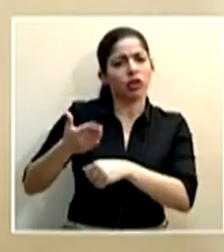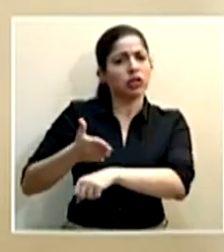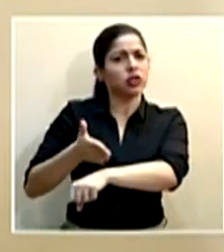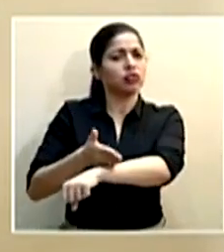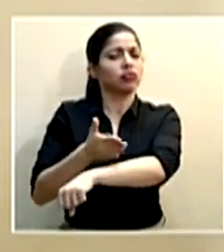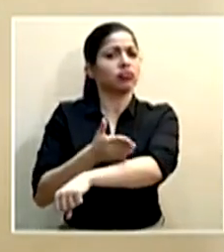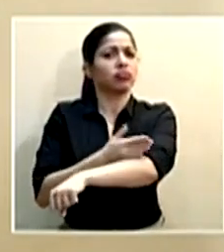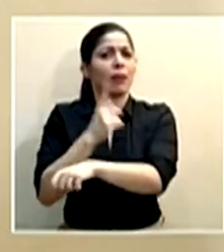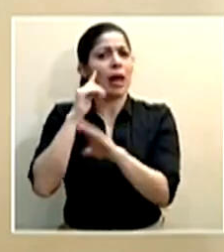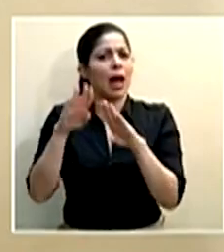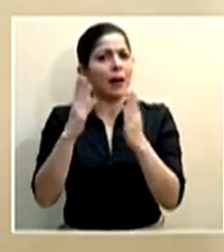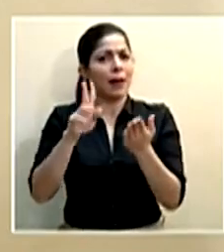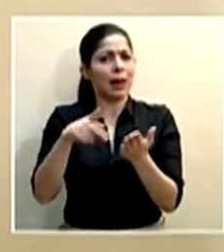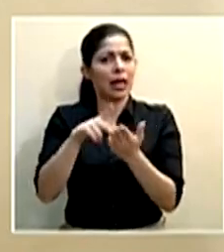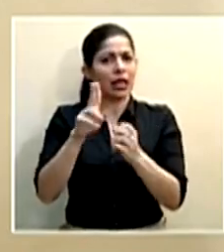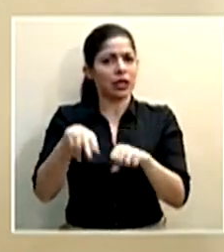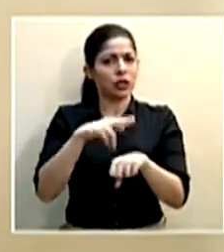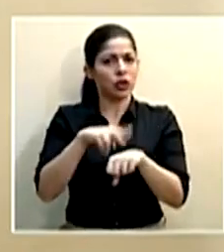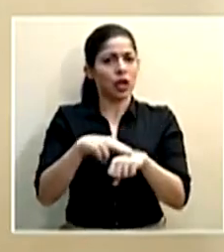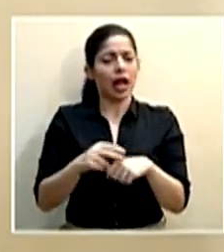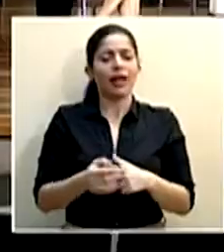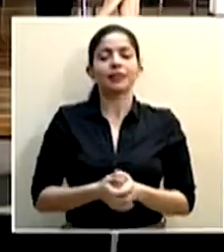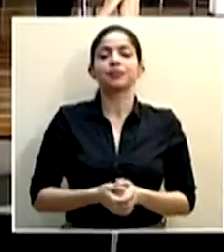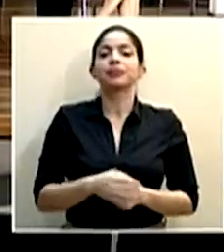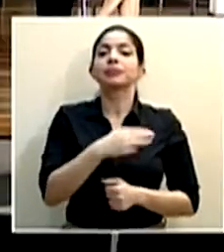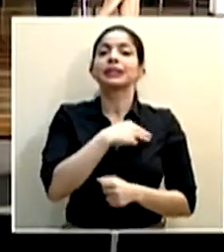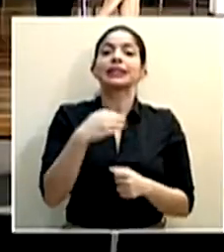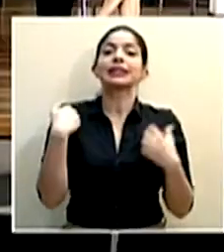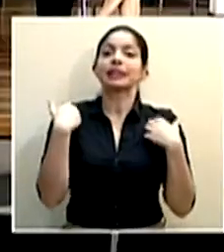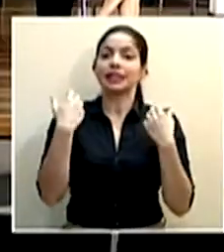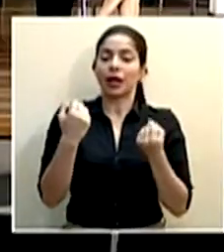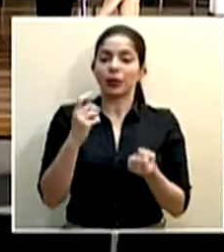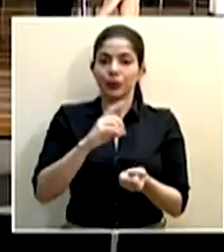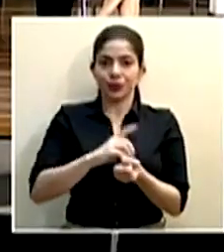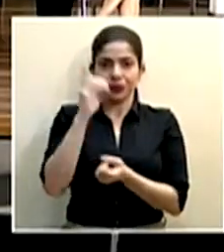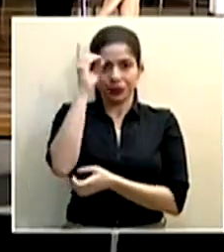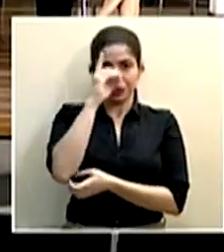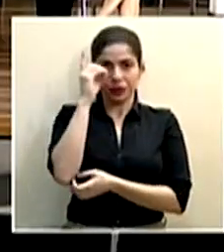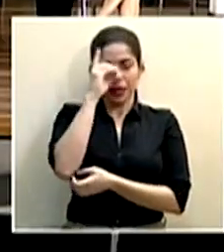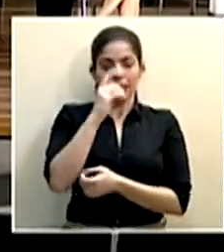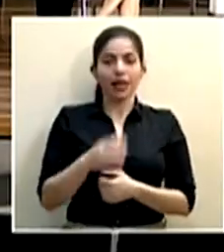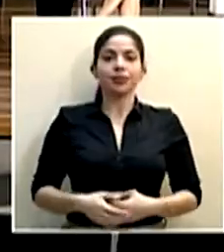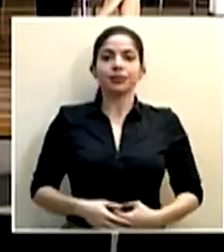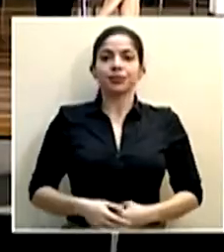de apertura de los parques nacionales. Ministro de Salud, el doctor Daniel Salas.